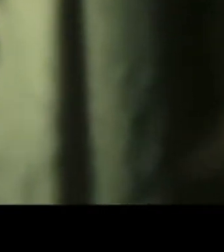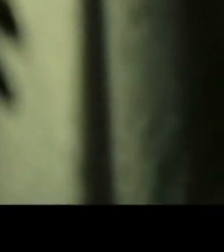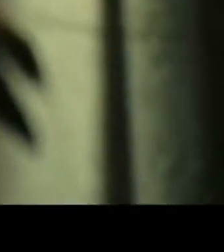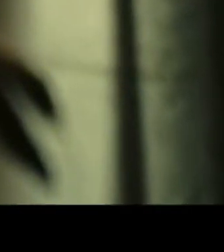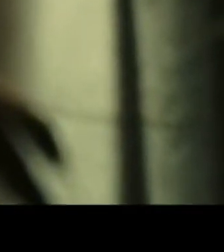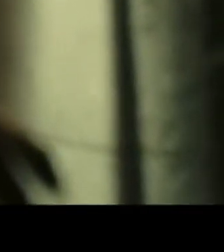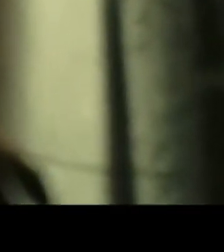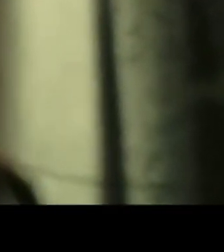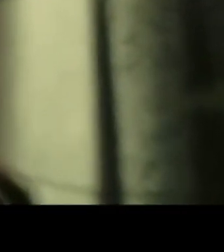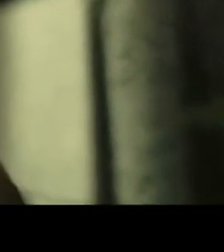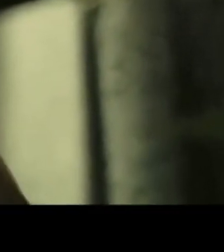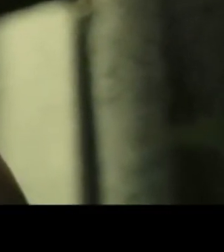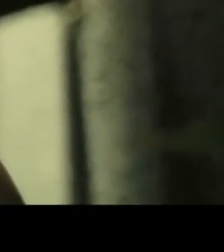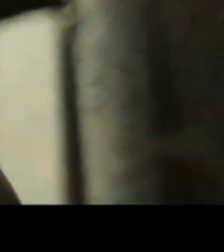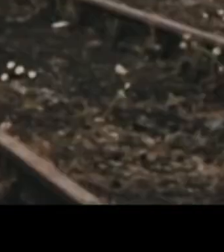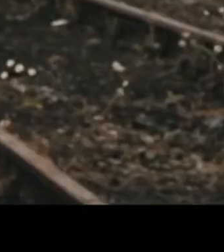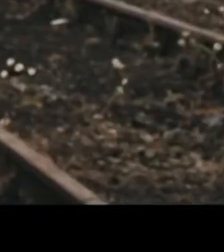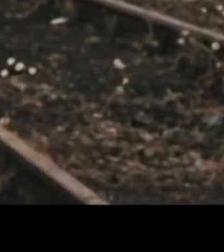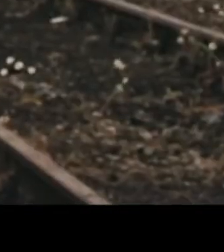You do.